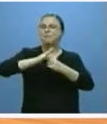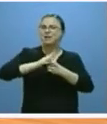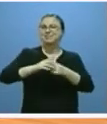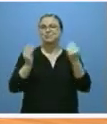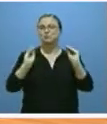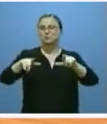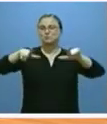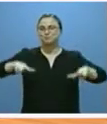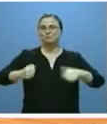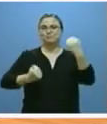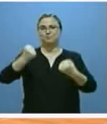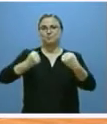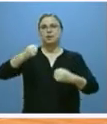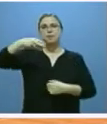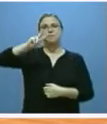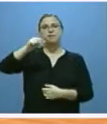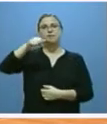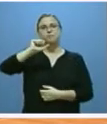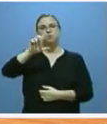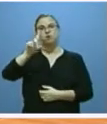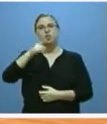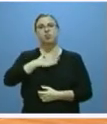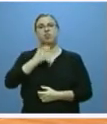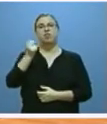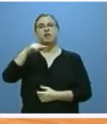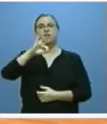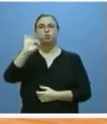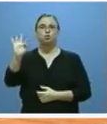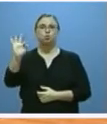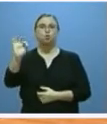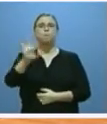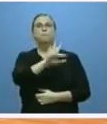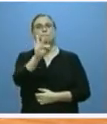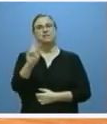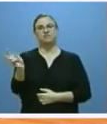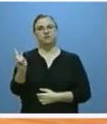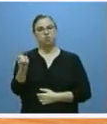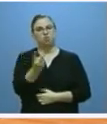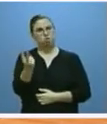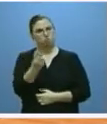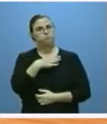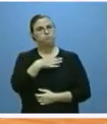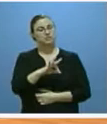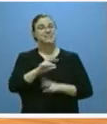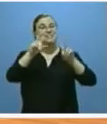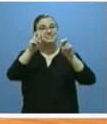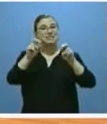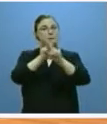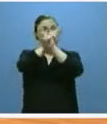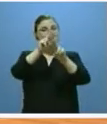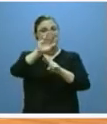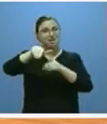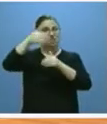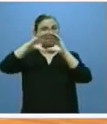automoción en Villamuriel de Cerrato y en Valladolid. Por último, en materia de internacionalización nuestras